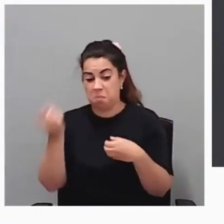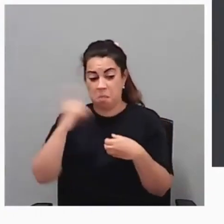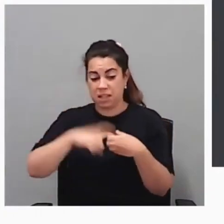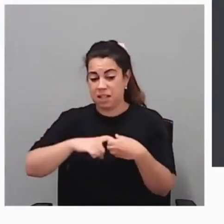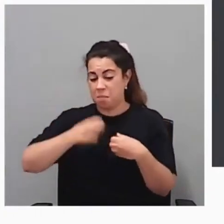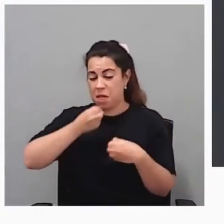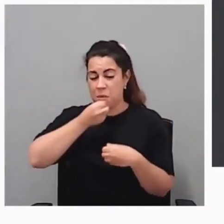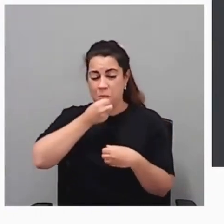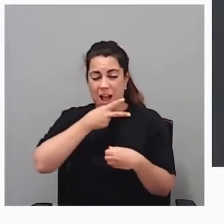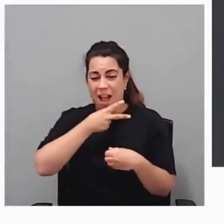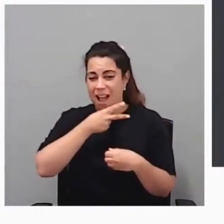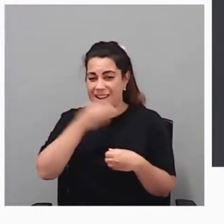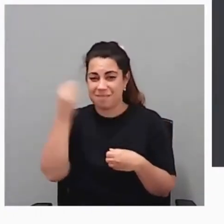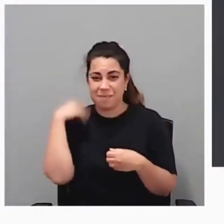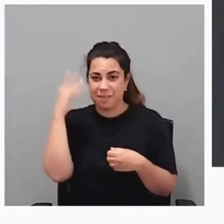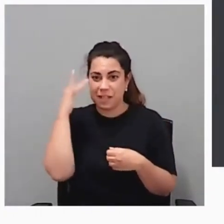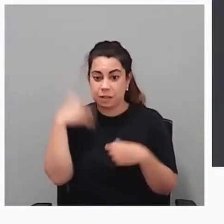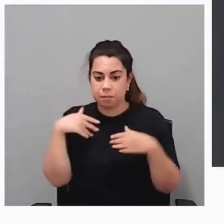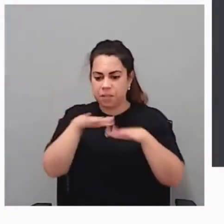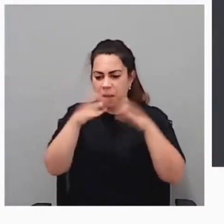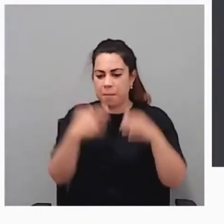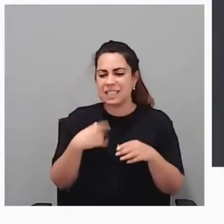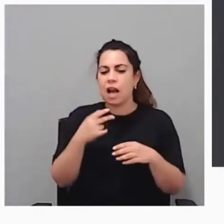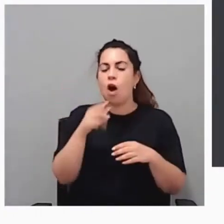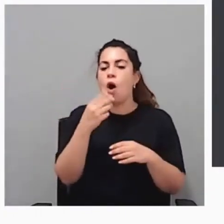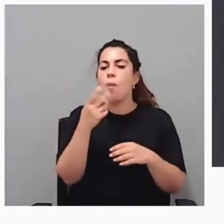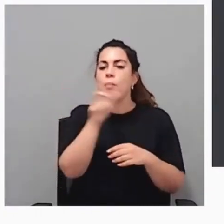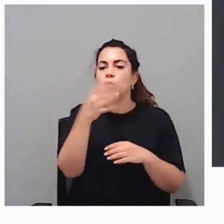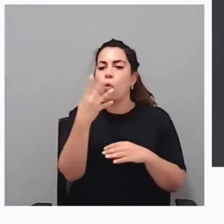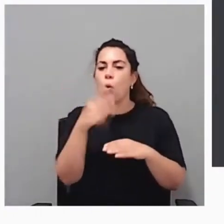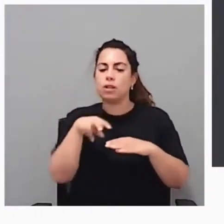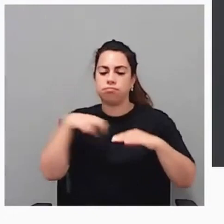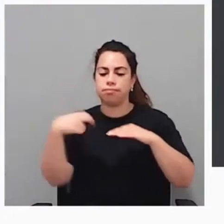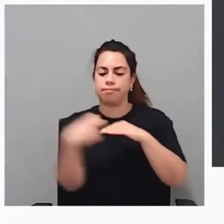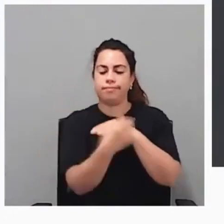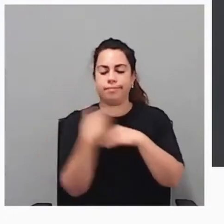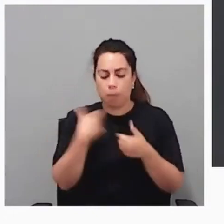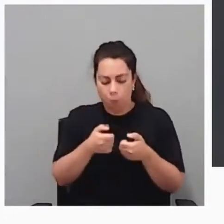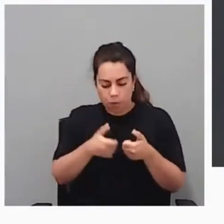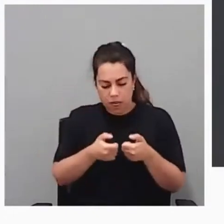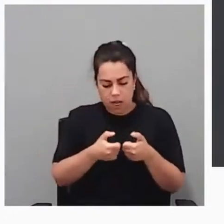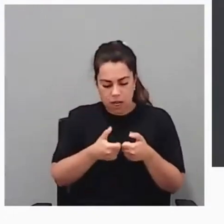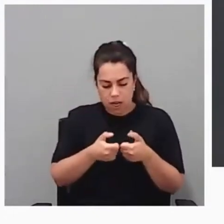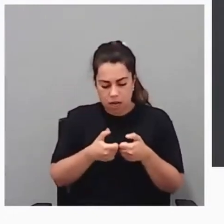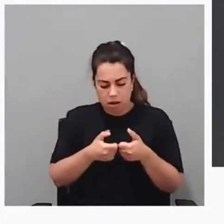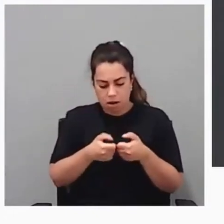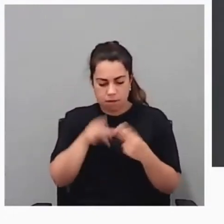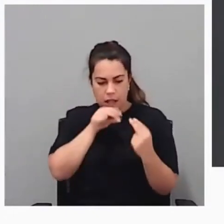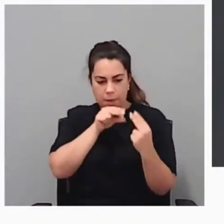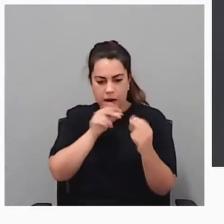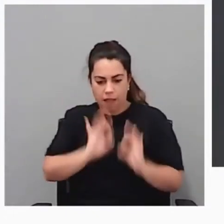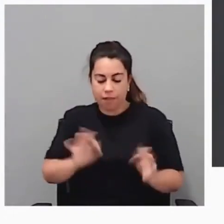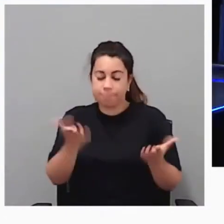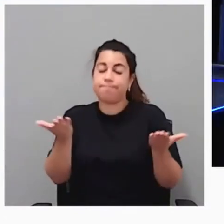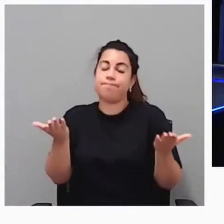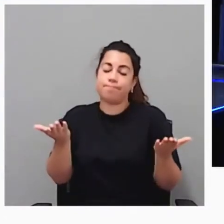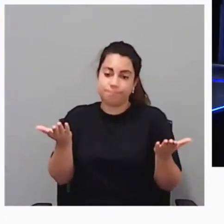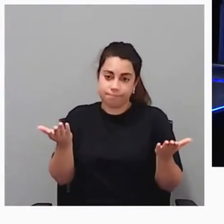y están los cuatro con el móvil y no están hablando con el de al lado. Bueno, pues este es el entorno que tenemos.